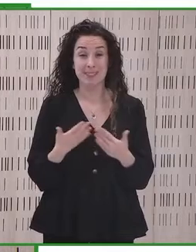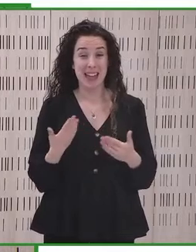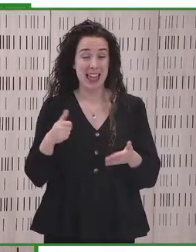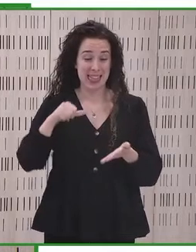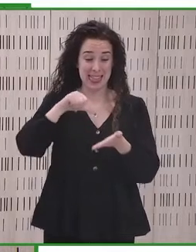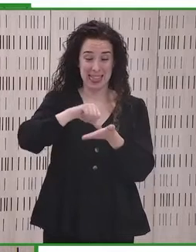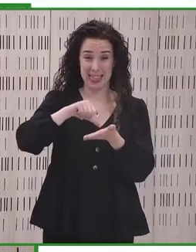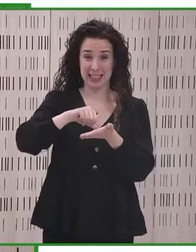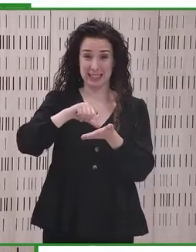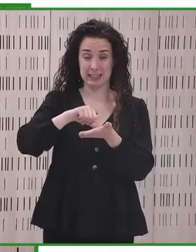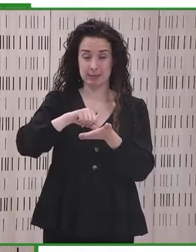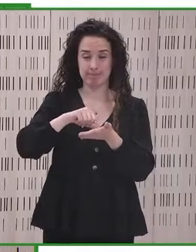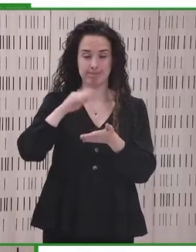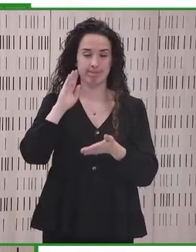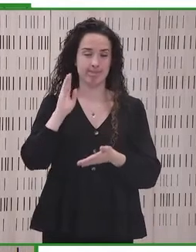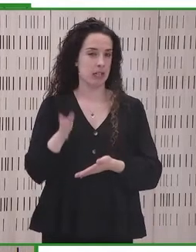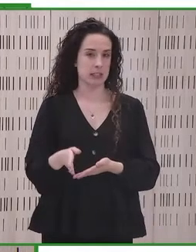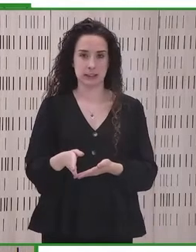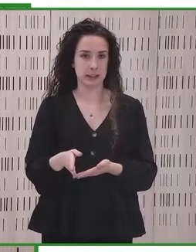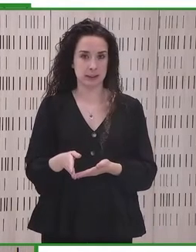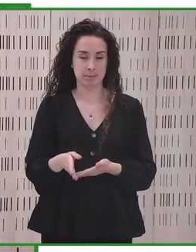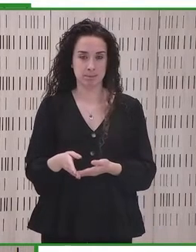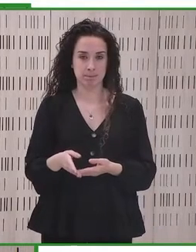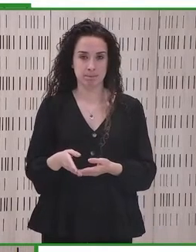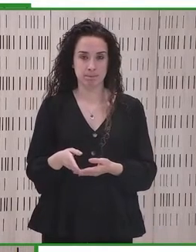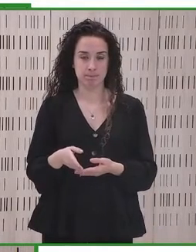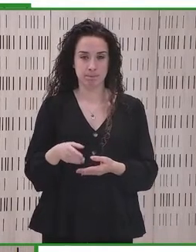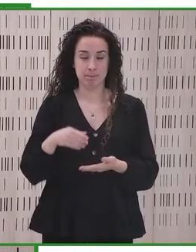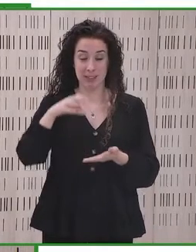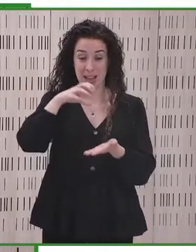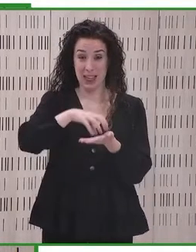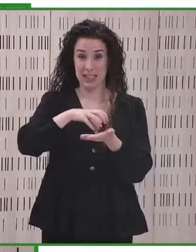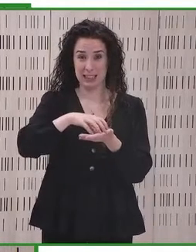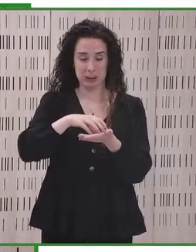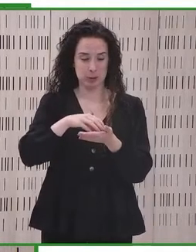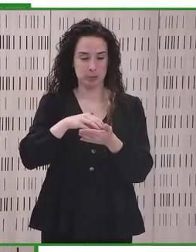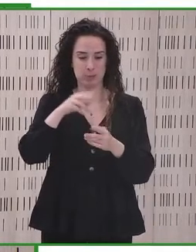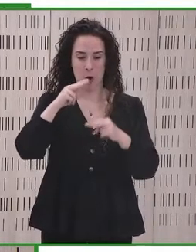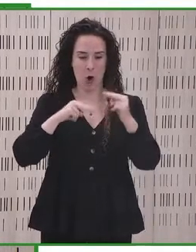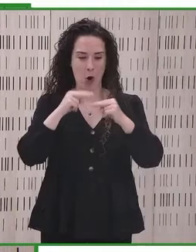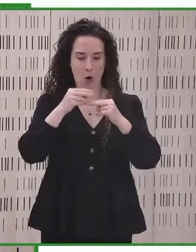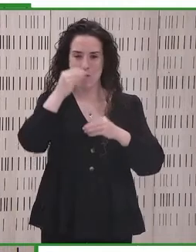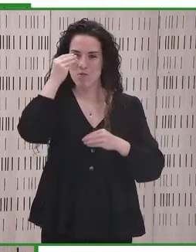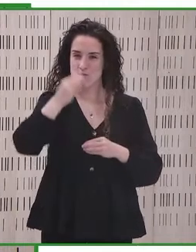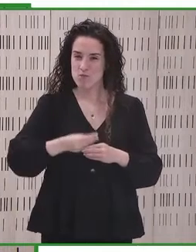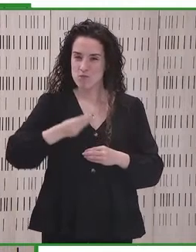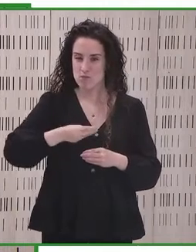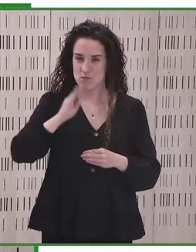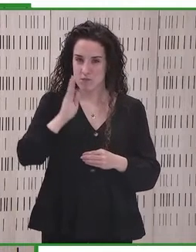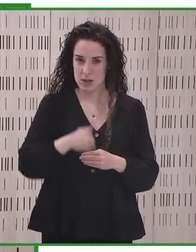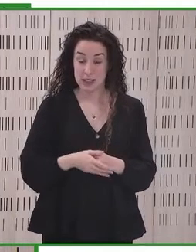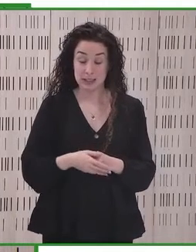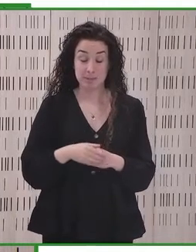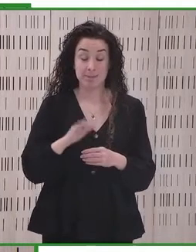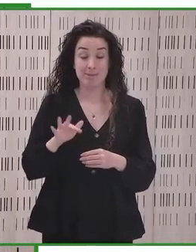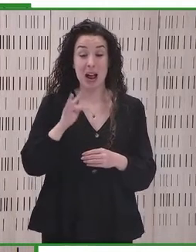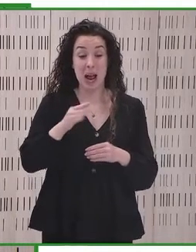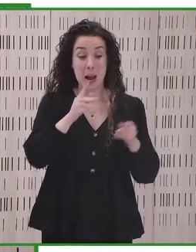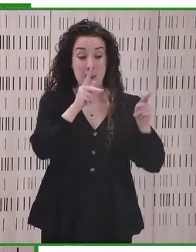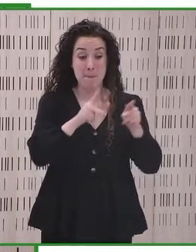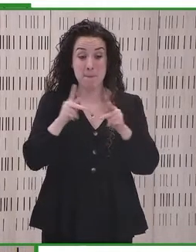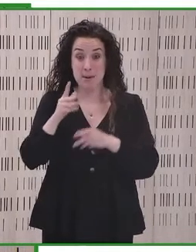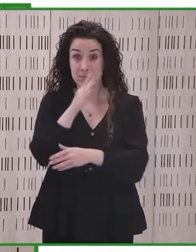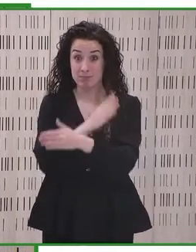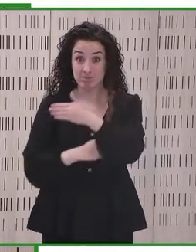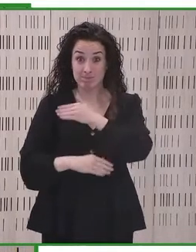centro tiene que estar dotado adecuadamente y además las propias personas con discapacidad